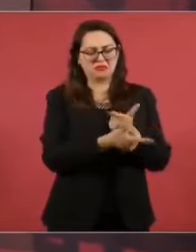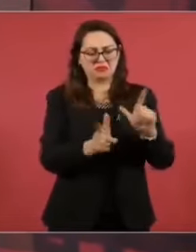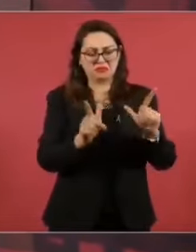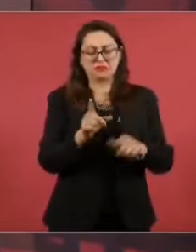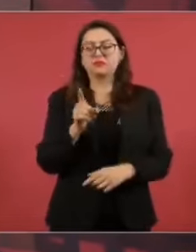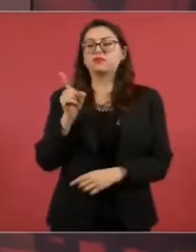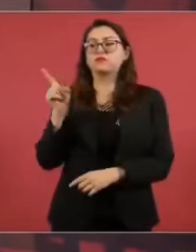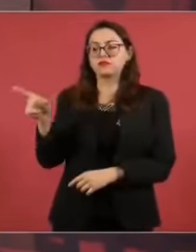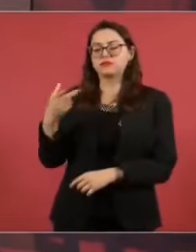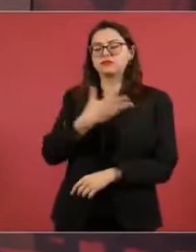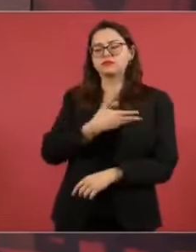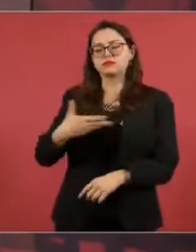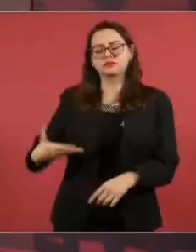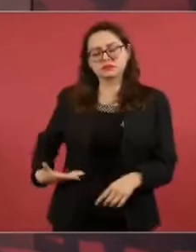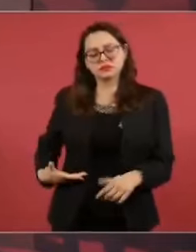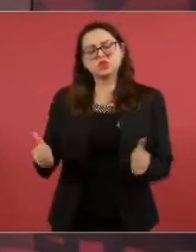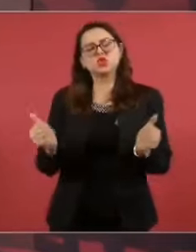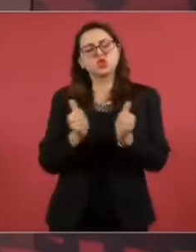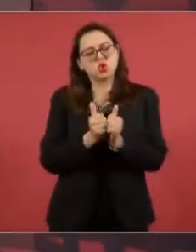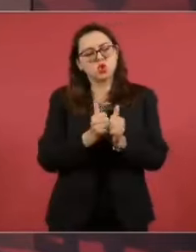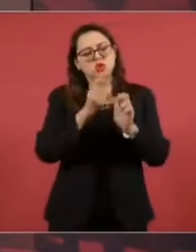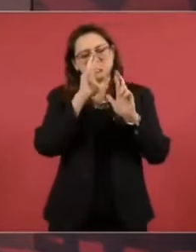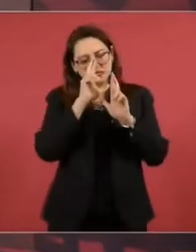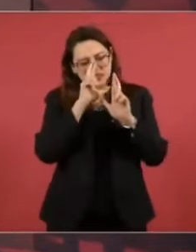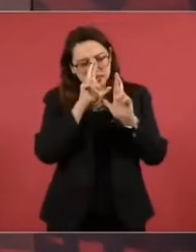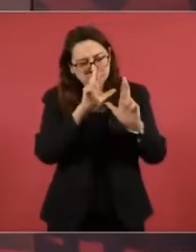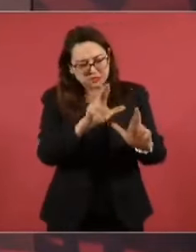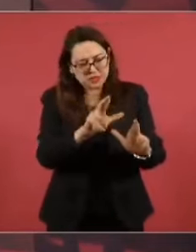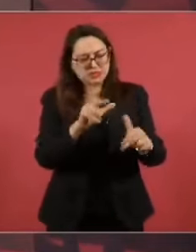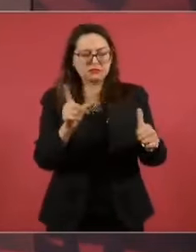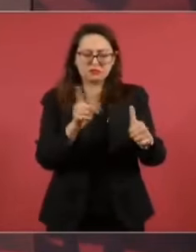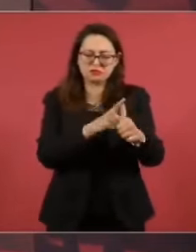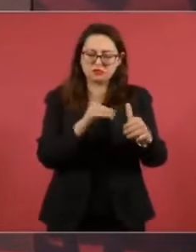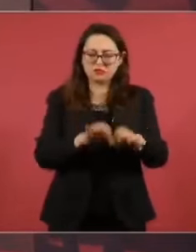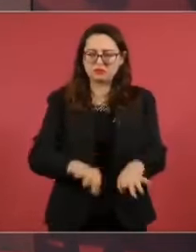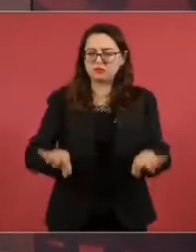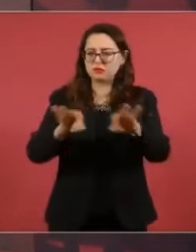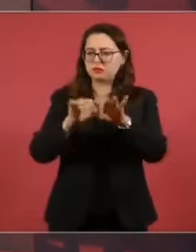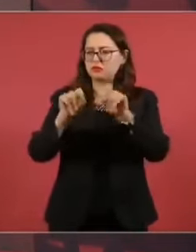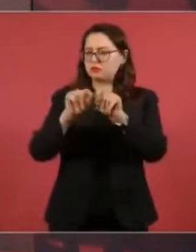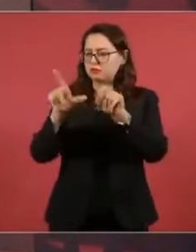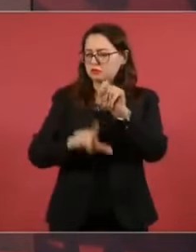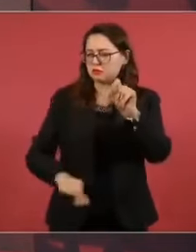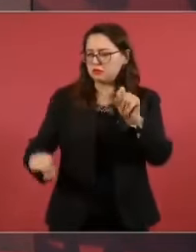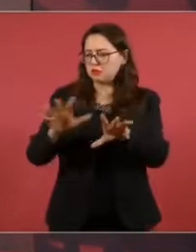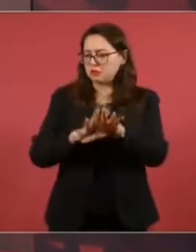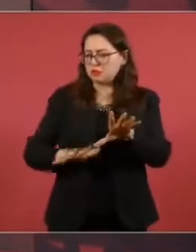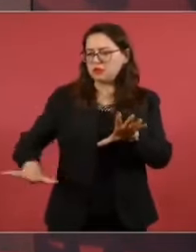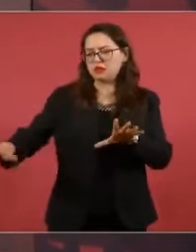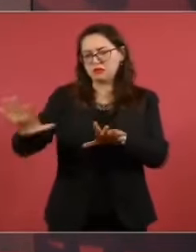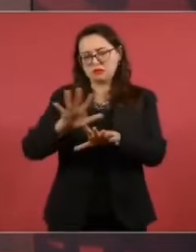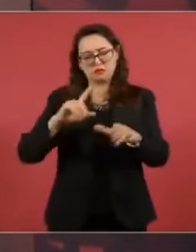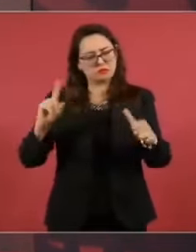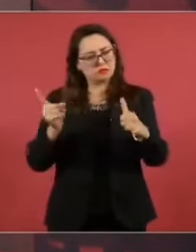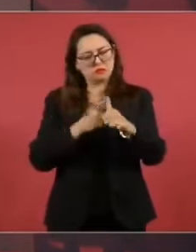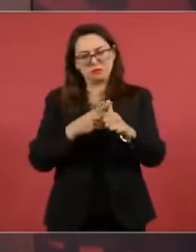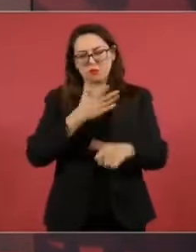jueces. Pero pensando en el interés general, pensando en la justicia,